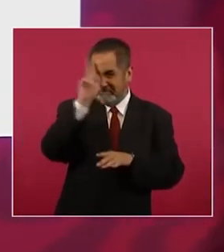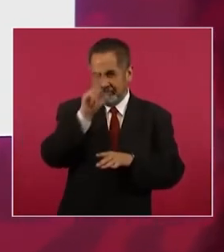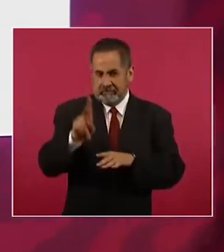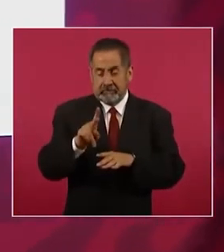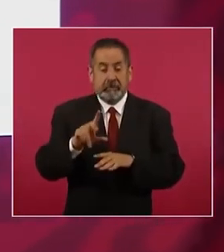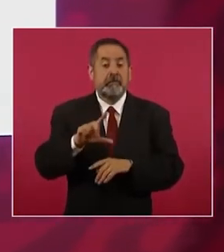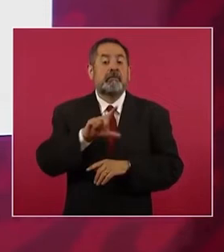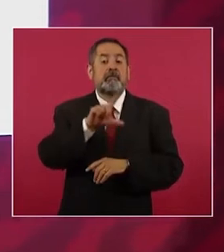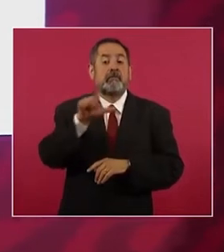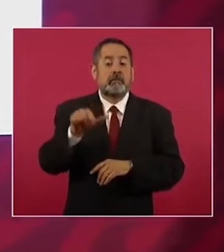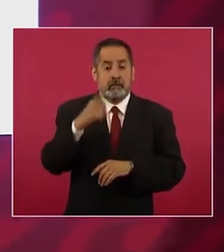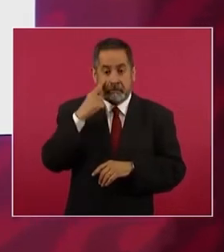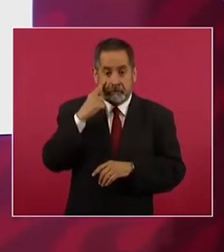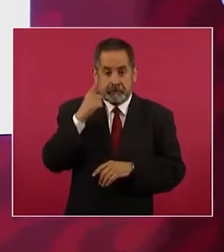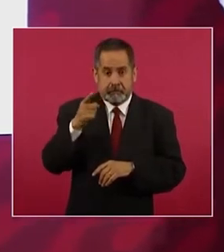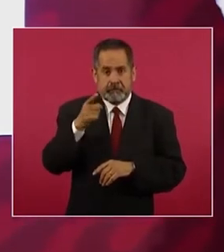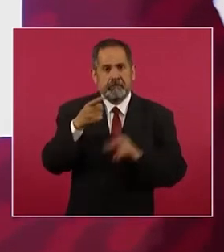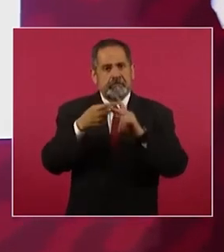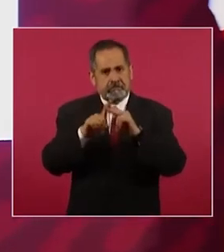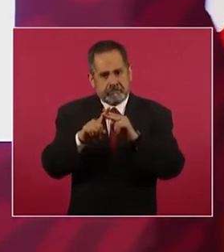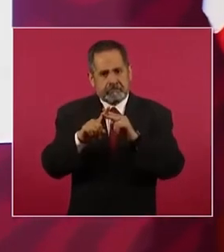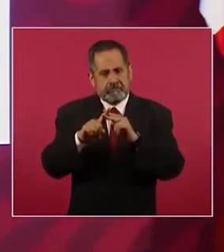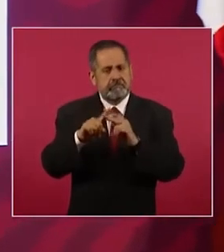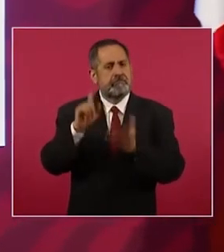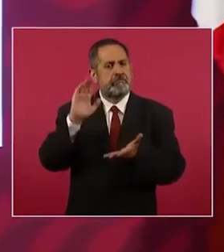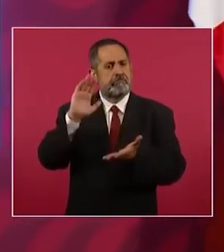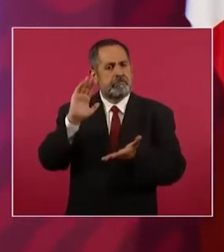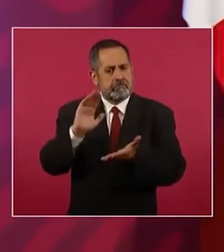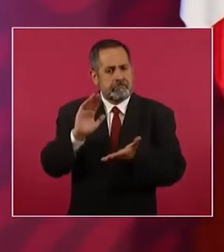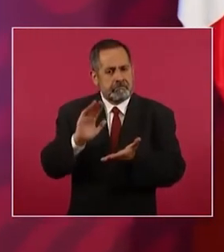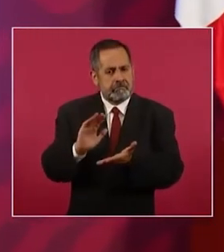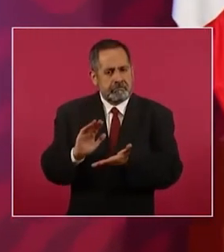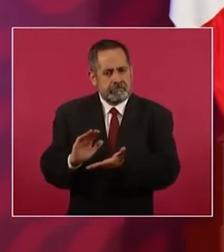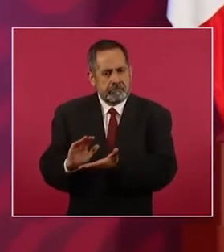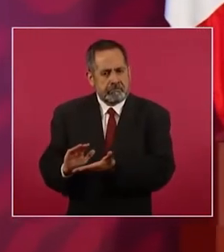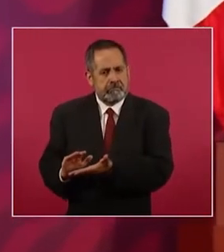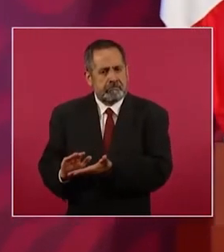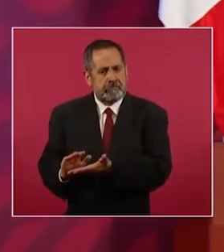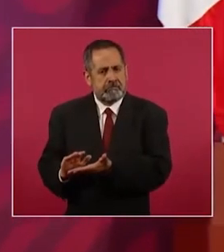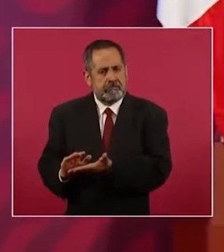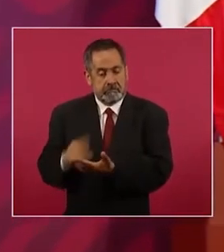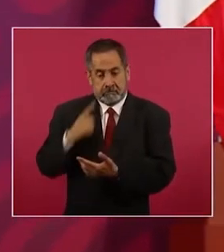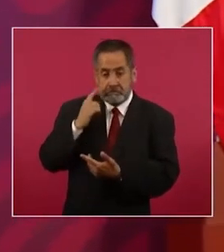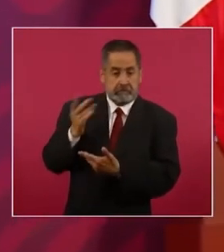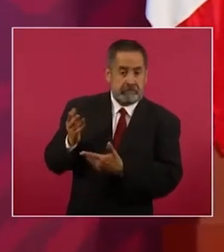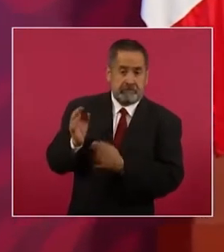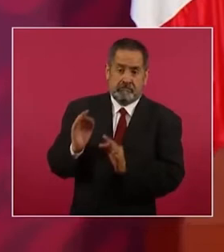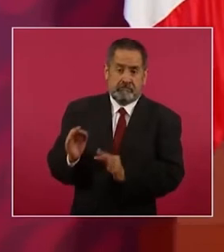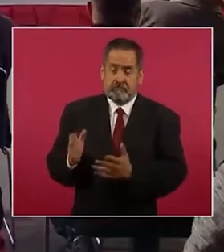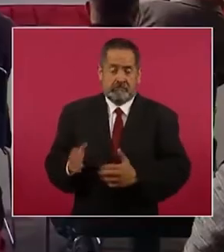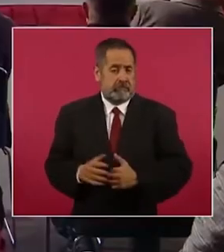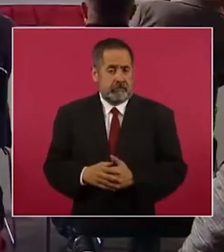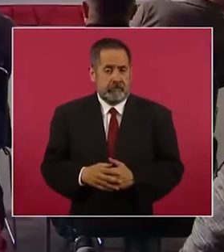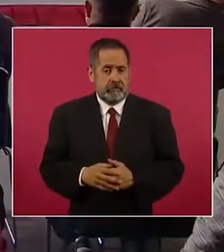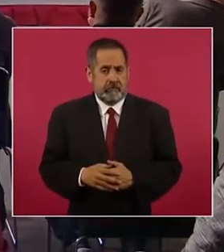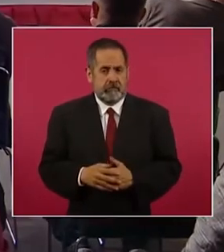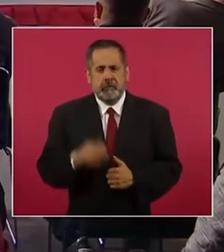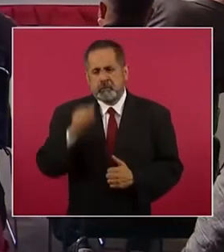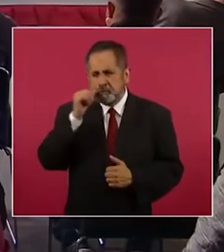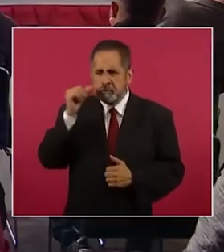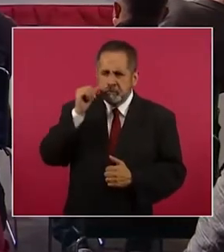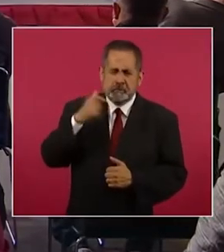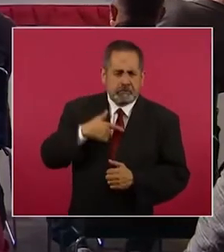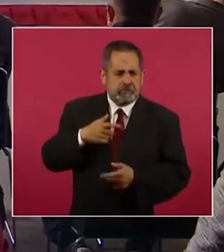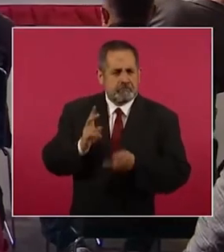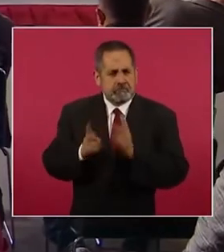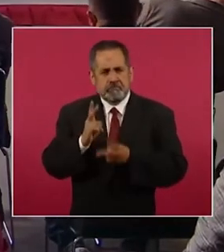y aquí ya empezó a bajar y miren y ayer hablaba